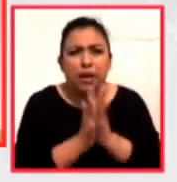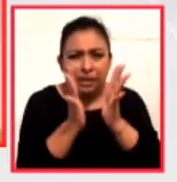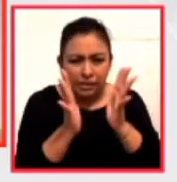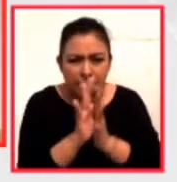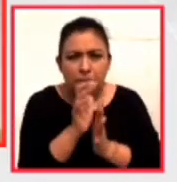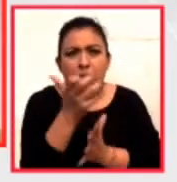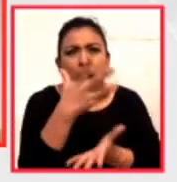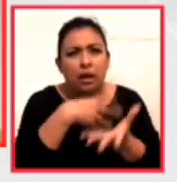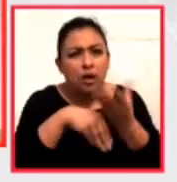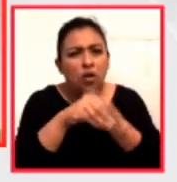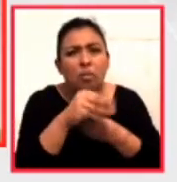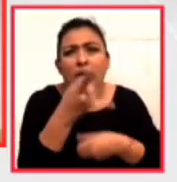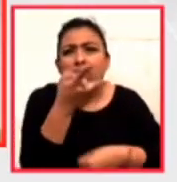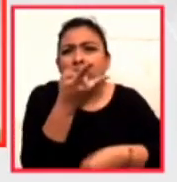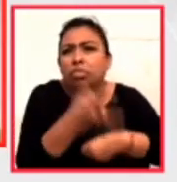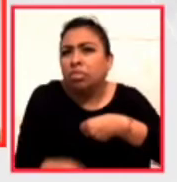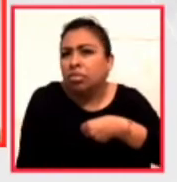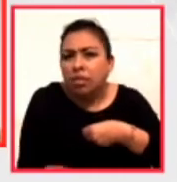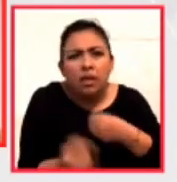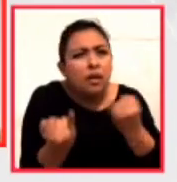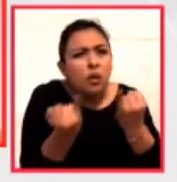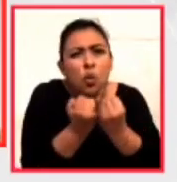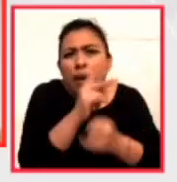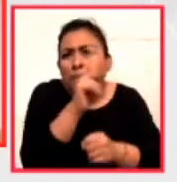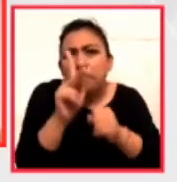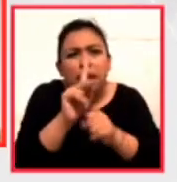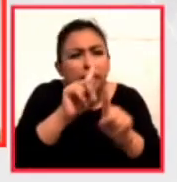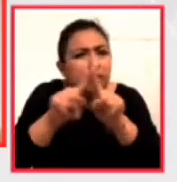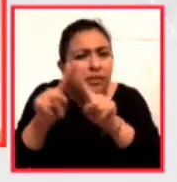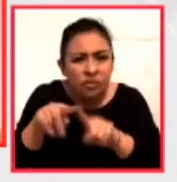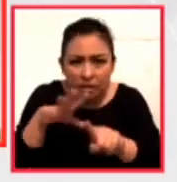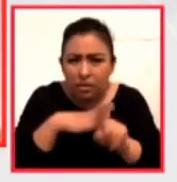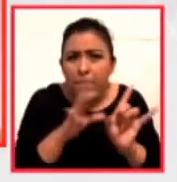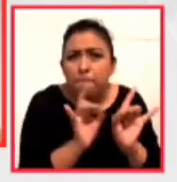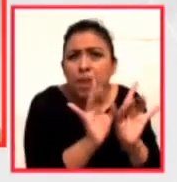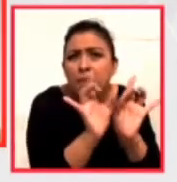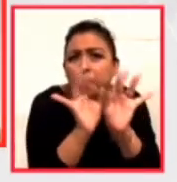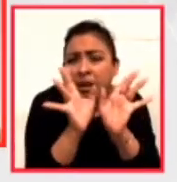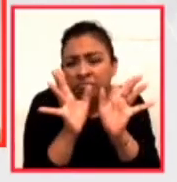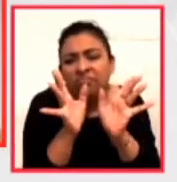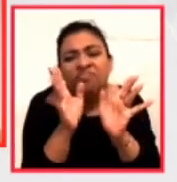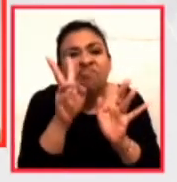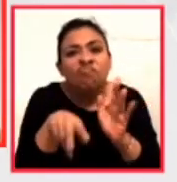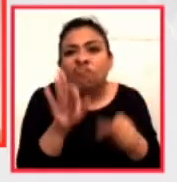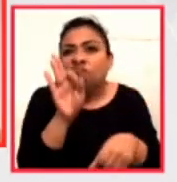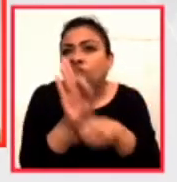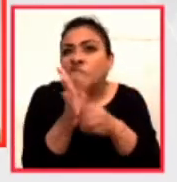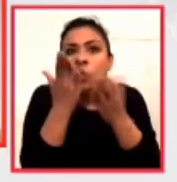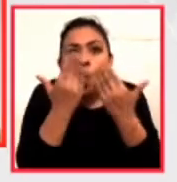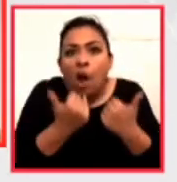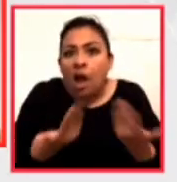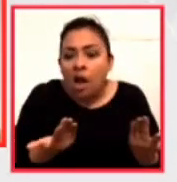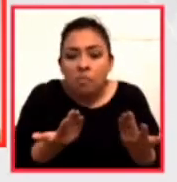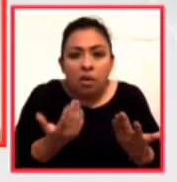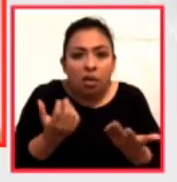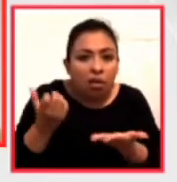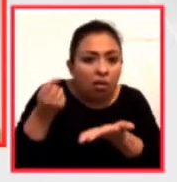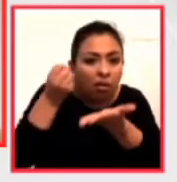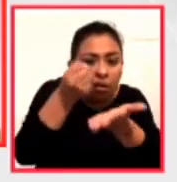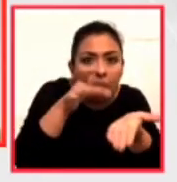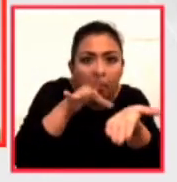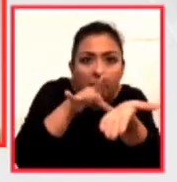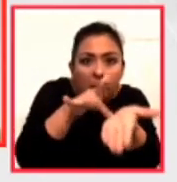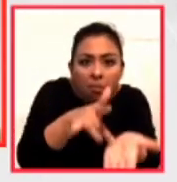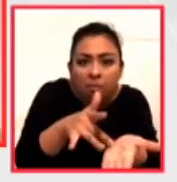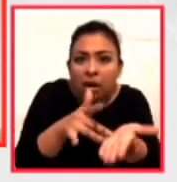economía informal como ocurre en todos los países del mundo? Son los más desprotegidos porque no estarán recibiendo en automático esta